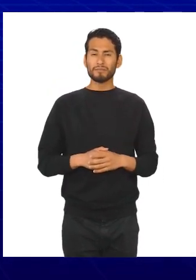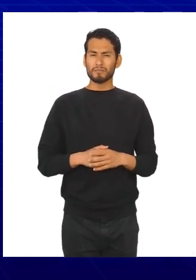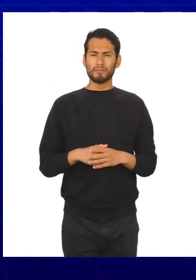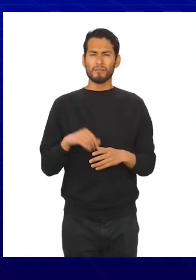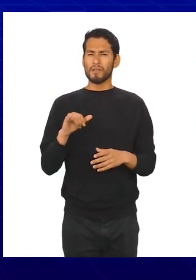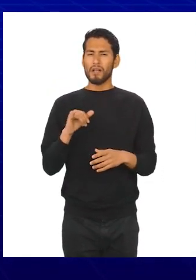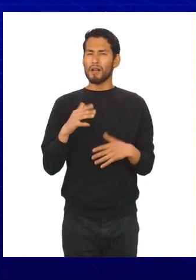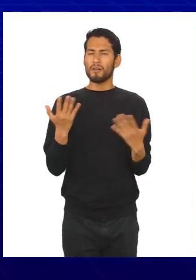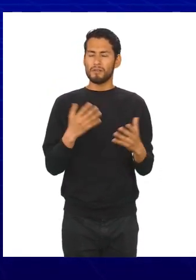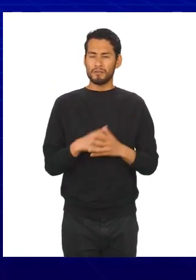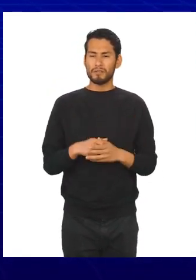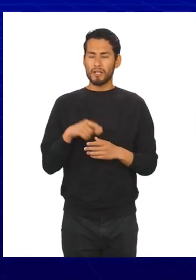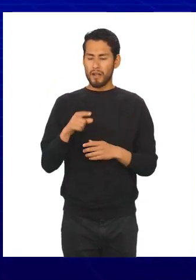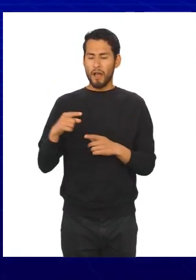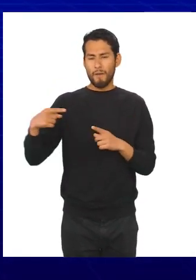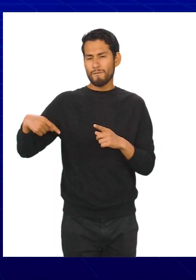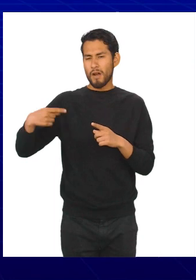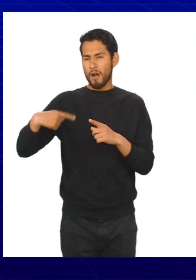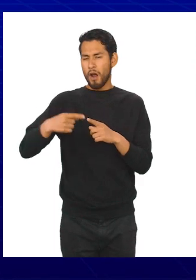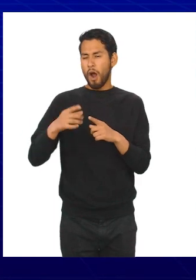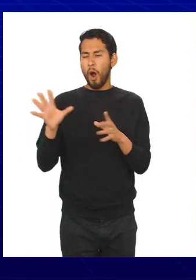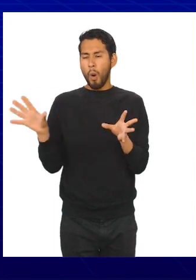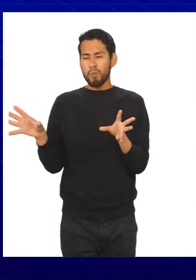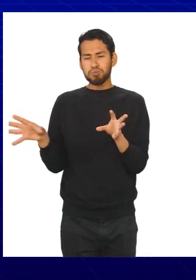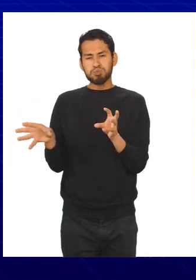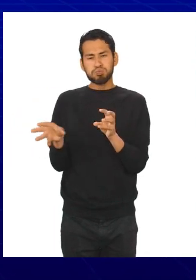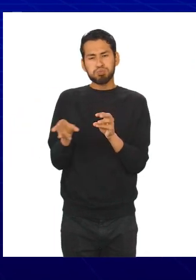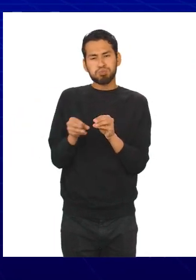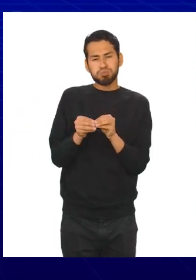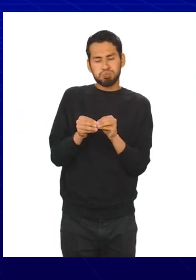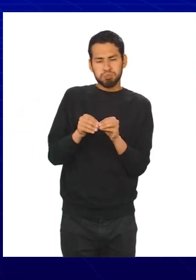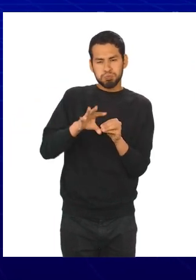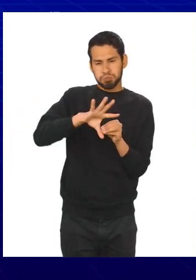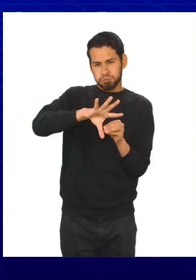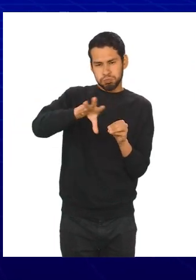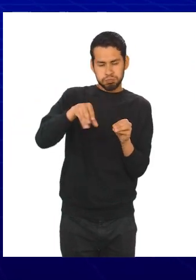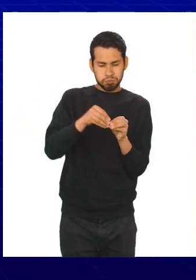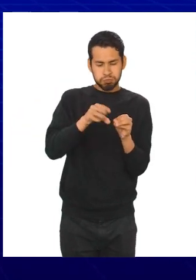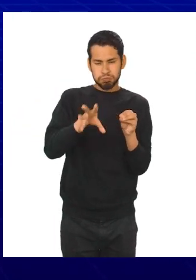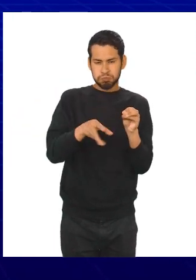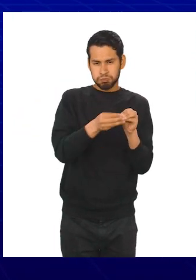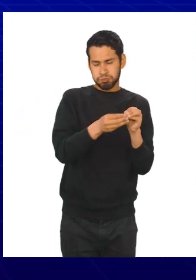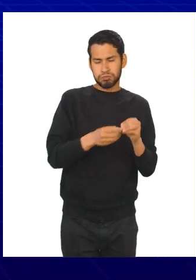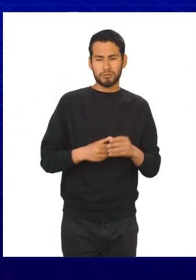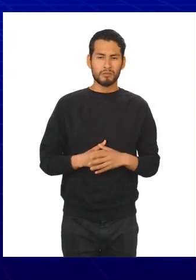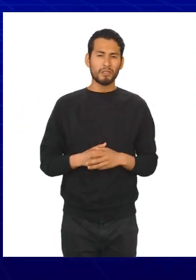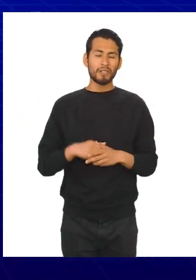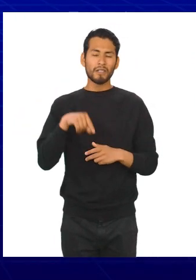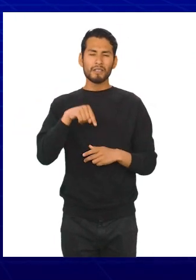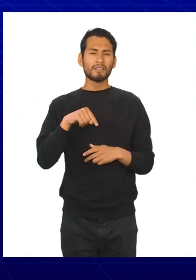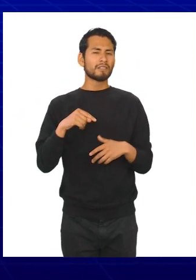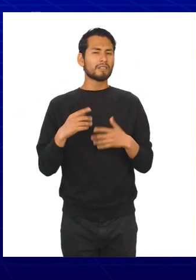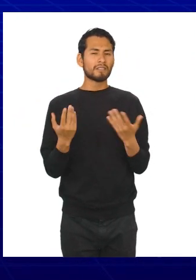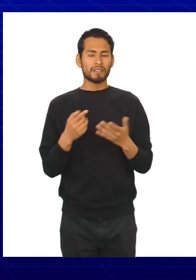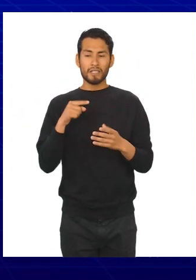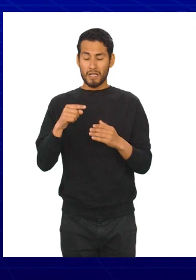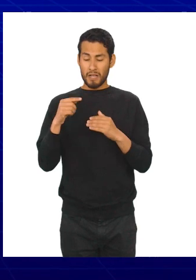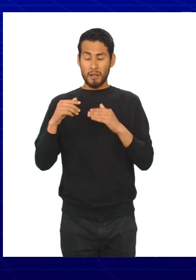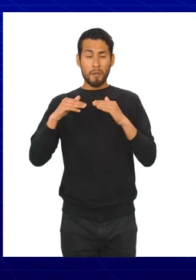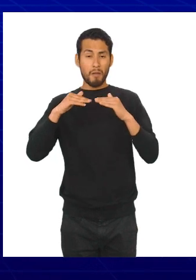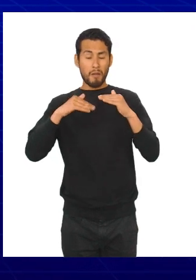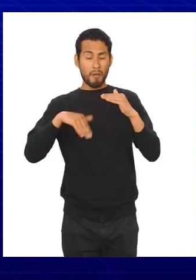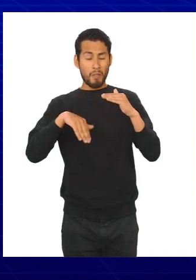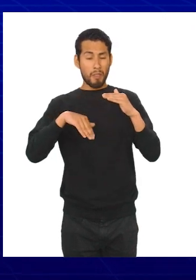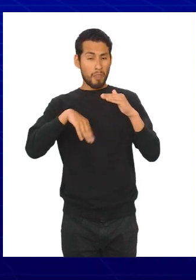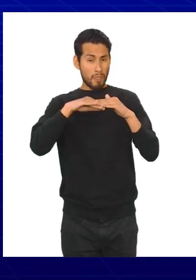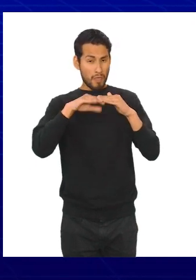Tenemos también a la frecuencia acumulada, es el número de datos en la muestra o población, que son menores o iguales que